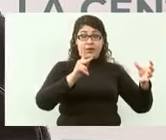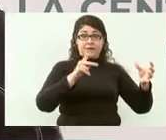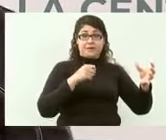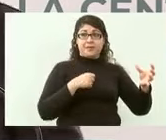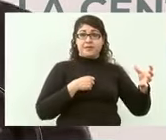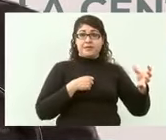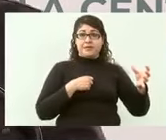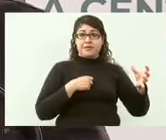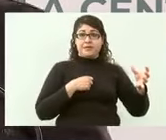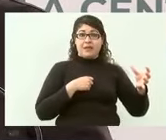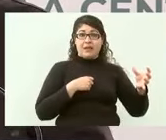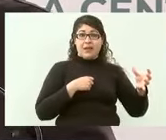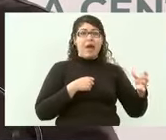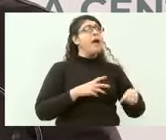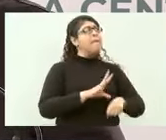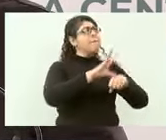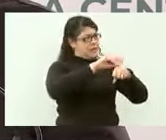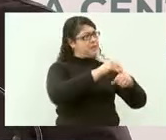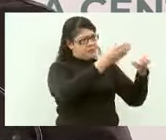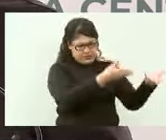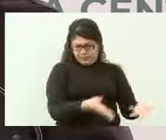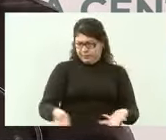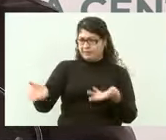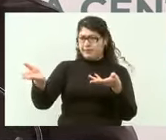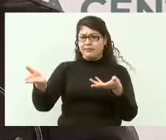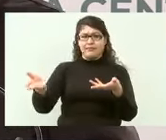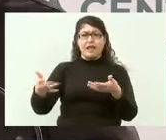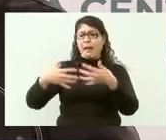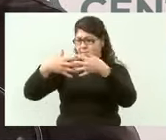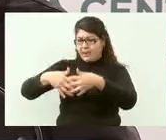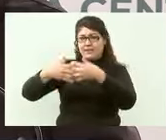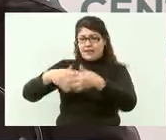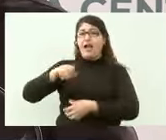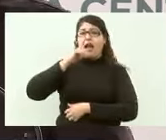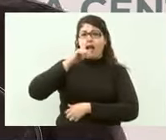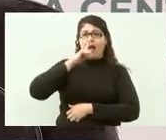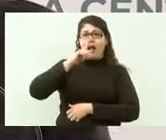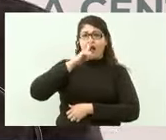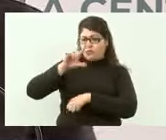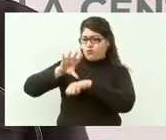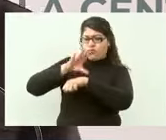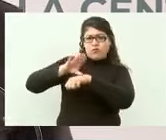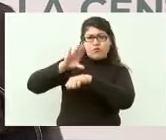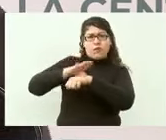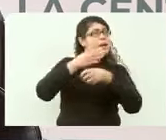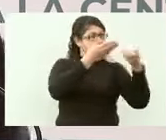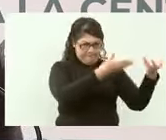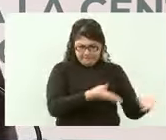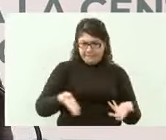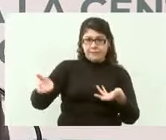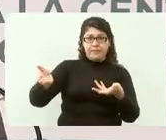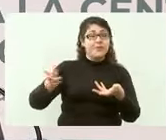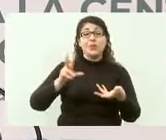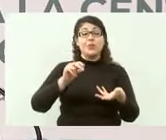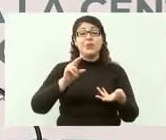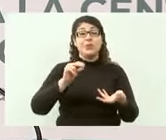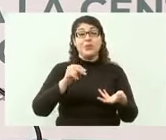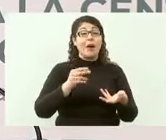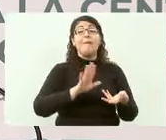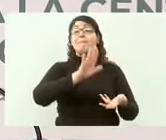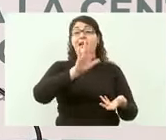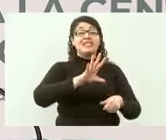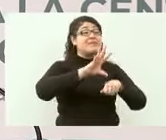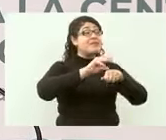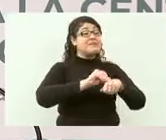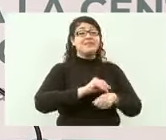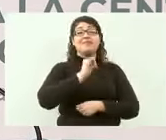autorización para despachar para subir la energía eléctrica que produce la Comisión Federal